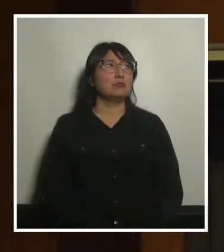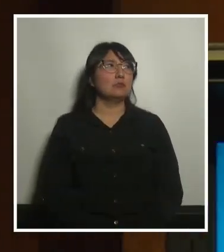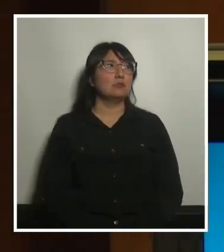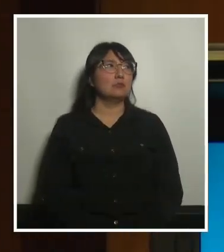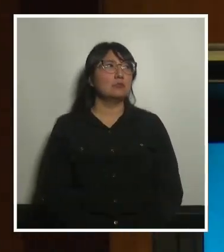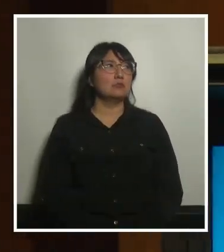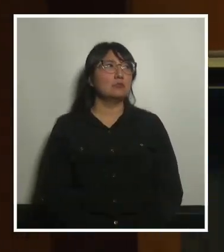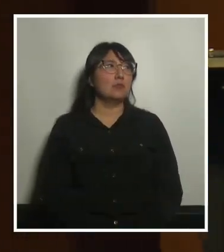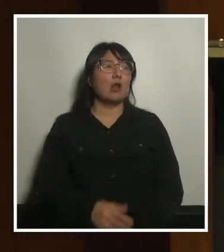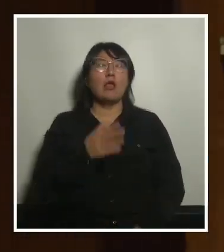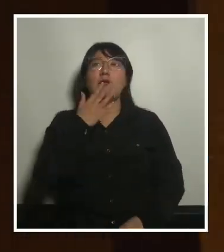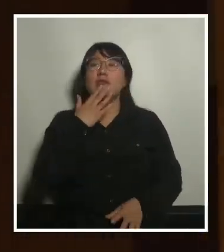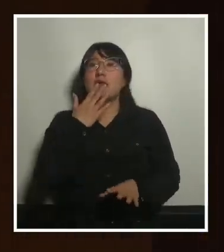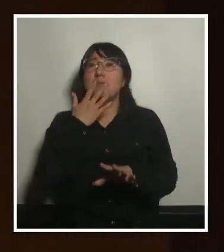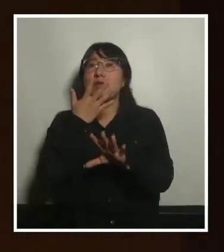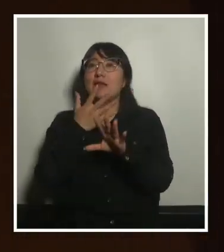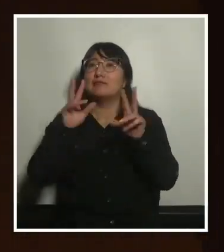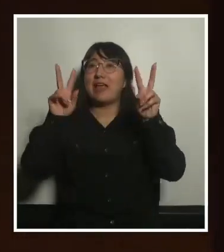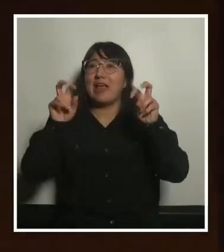habitabilidad